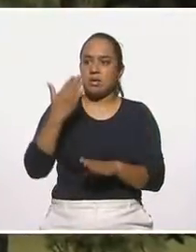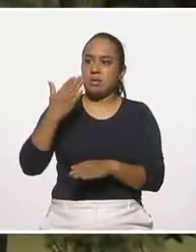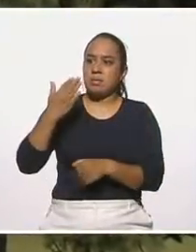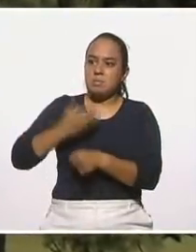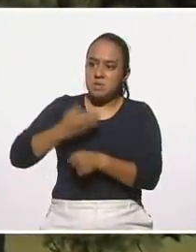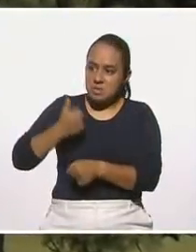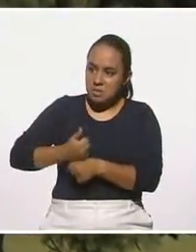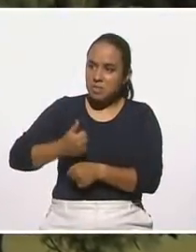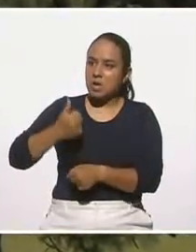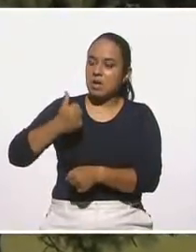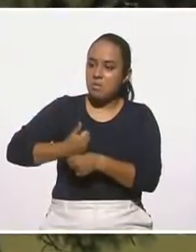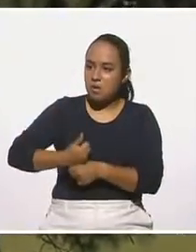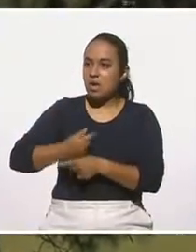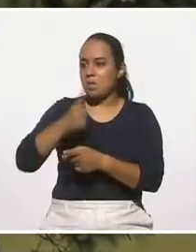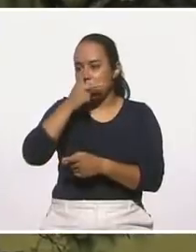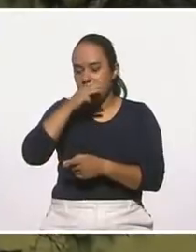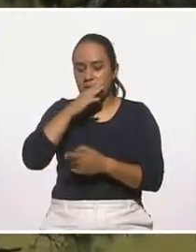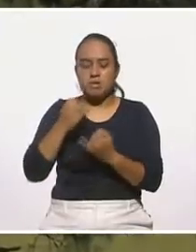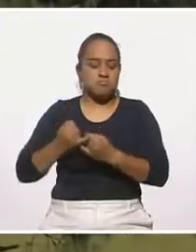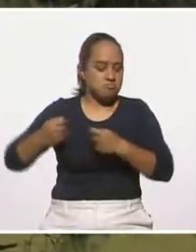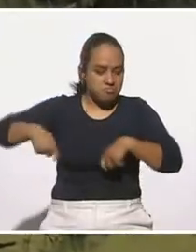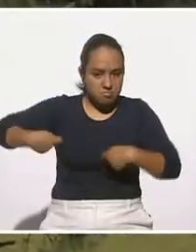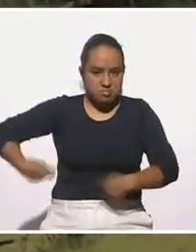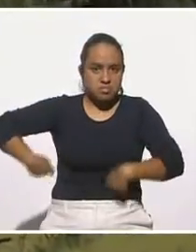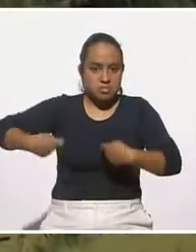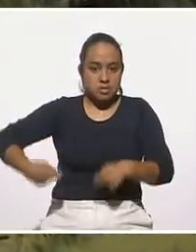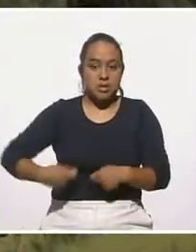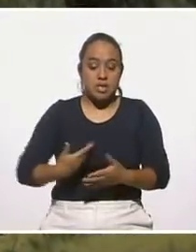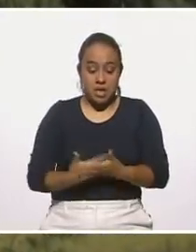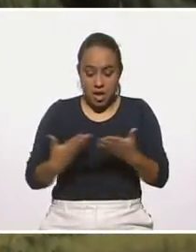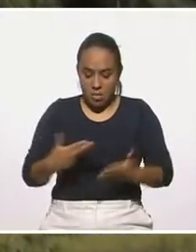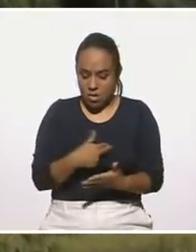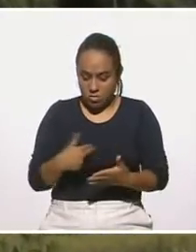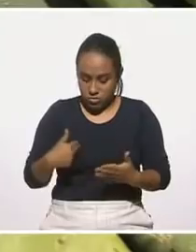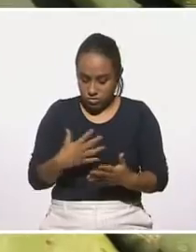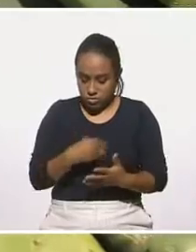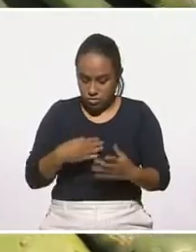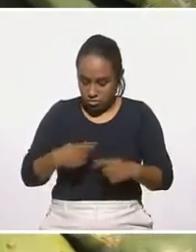padres, y a hoy nosotros, y posteriormente a nuestros hijos.